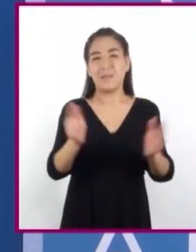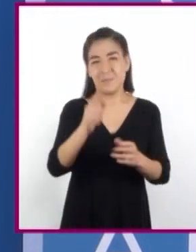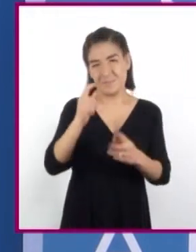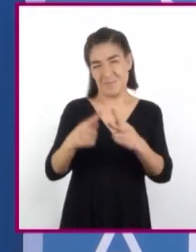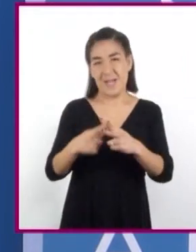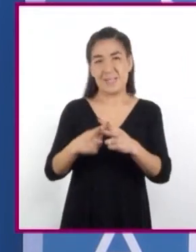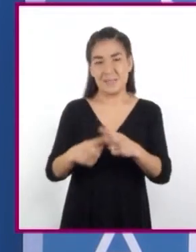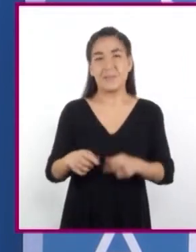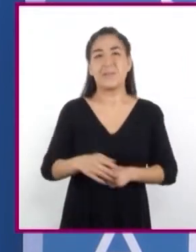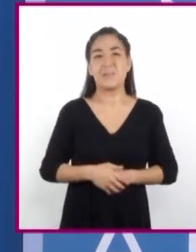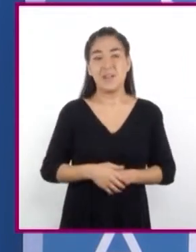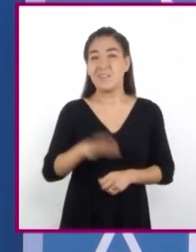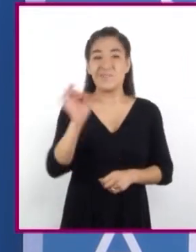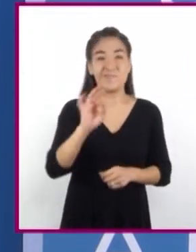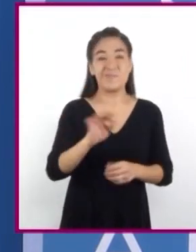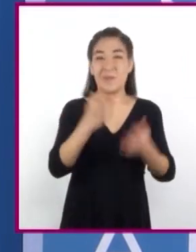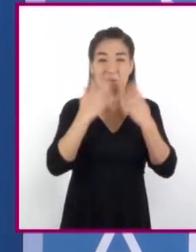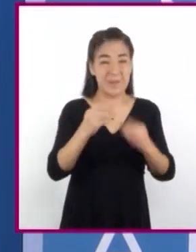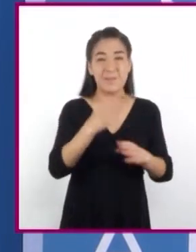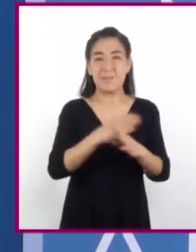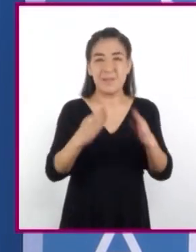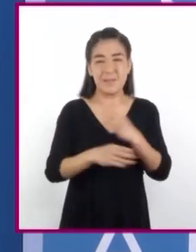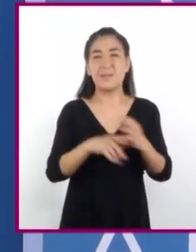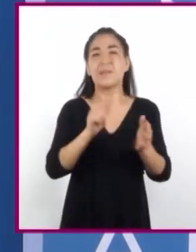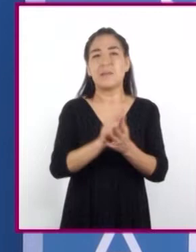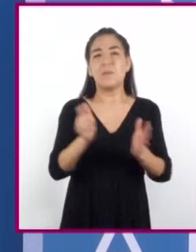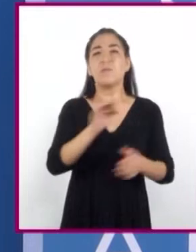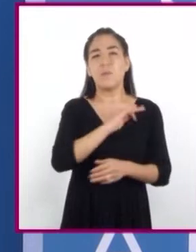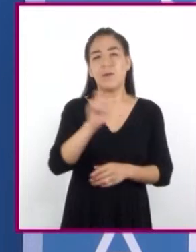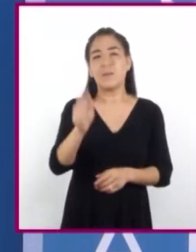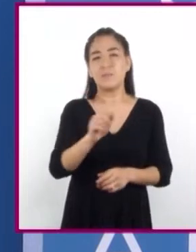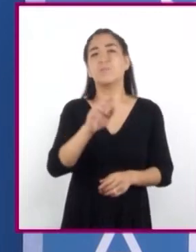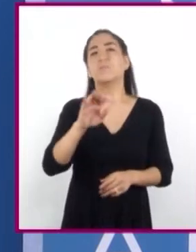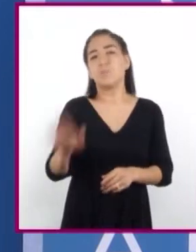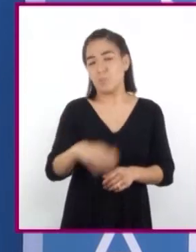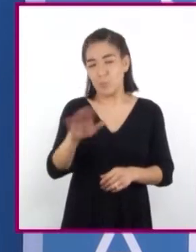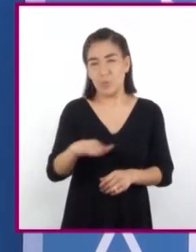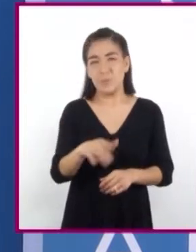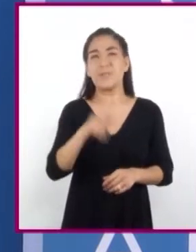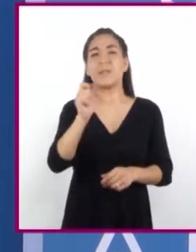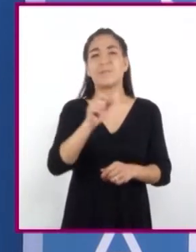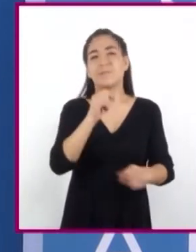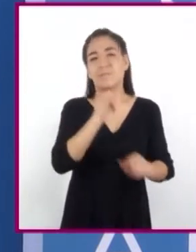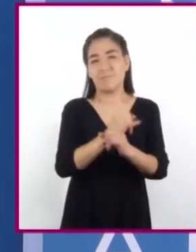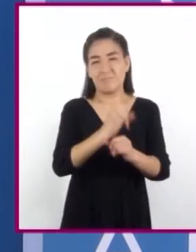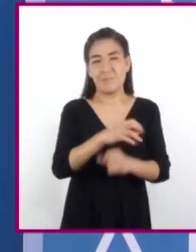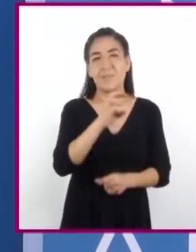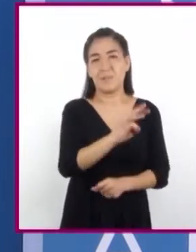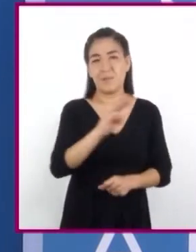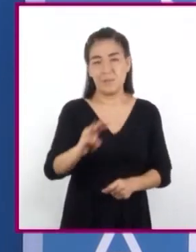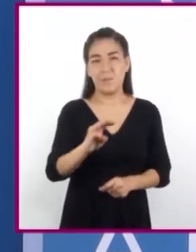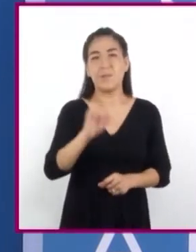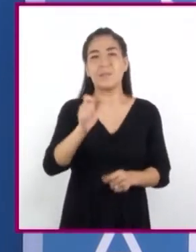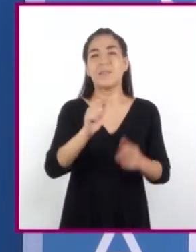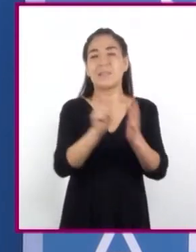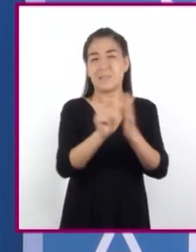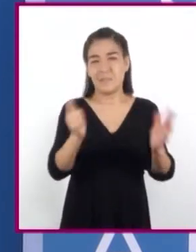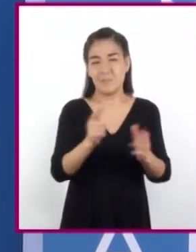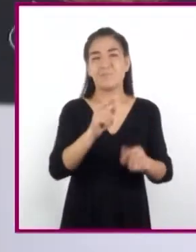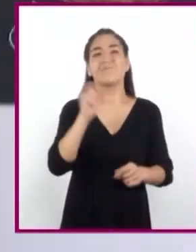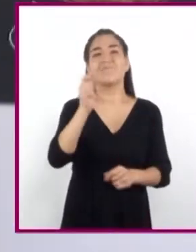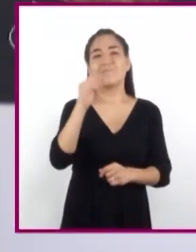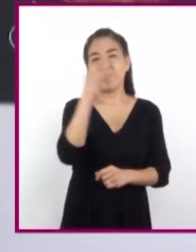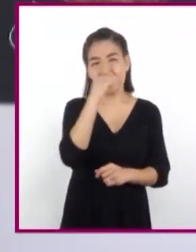En caso de que no cuenten con él, recuerden que tienen la opción de consultarlo en la página de la Comisión Nacional de Libros de Texto